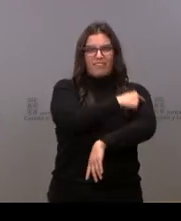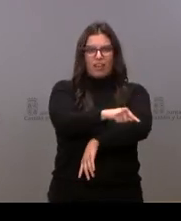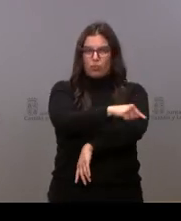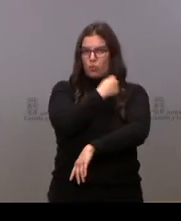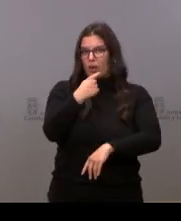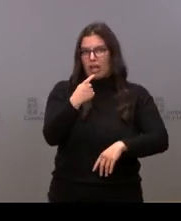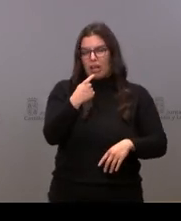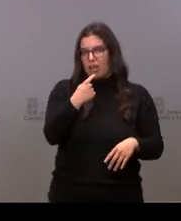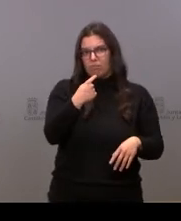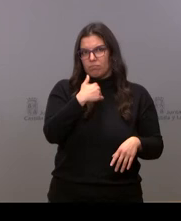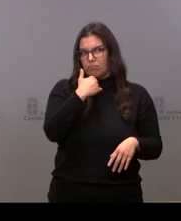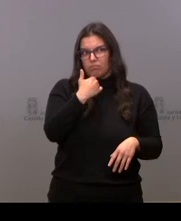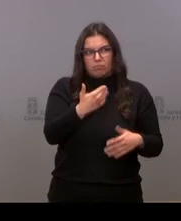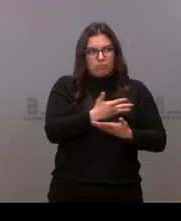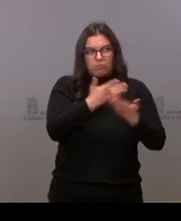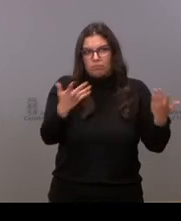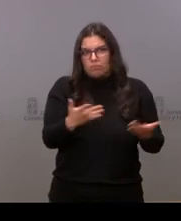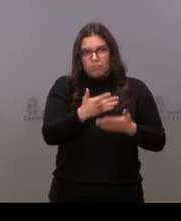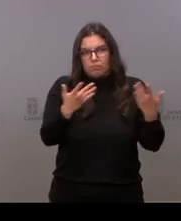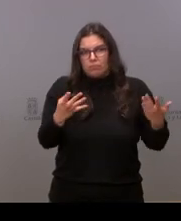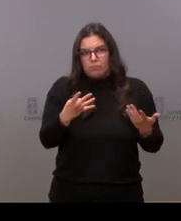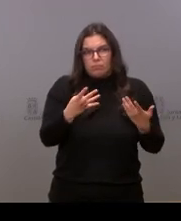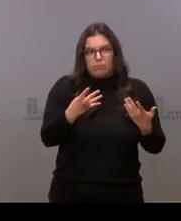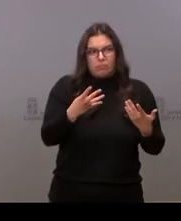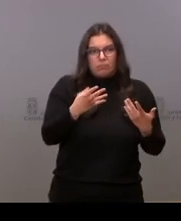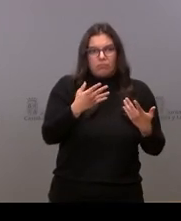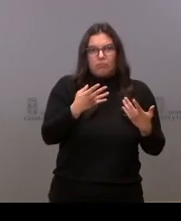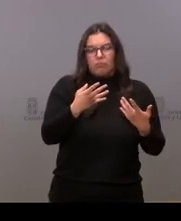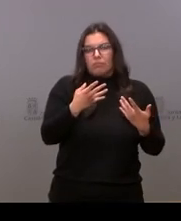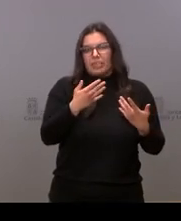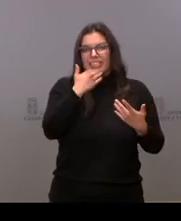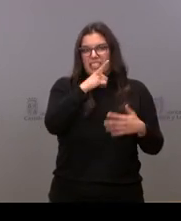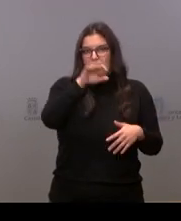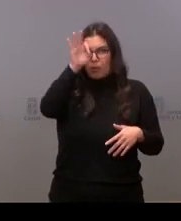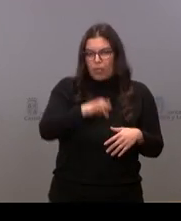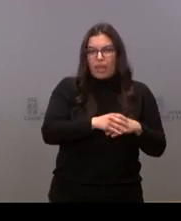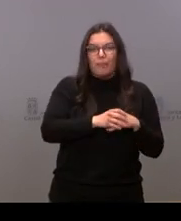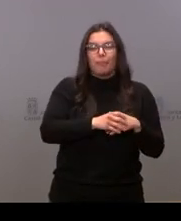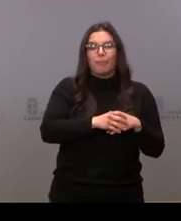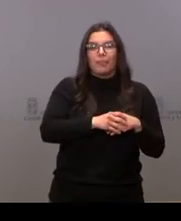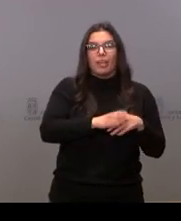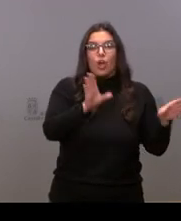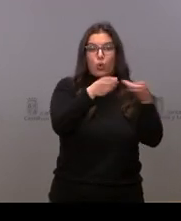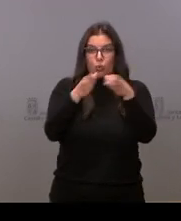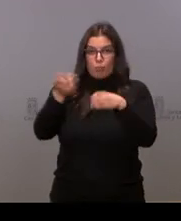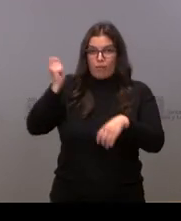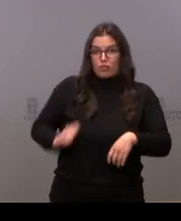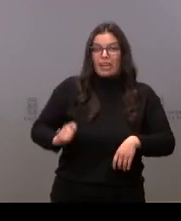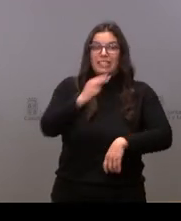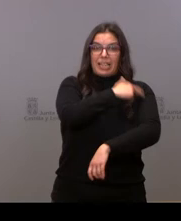unos porcentajes por encima de los 90 años. Los colectivos sanitarios y